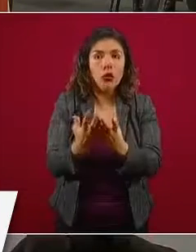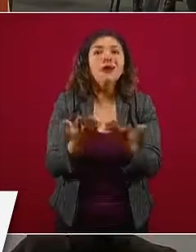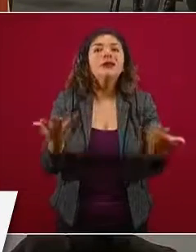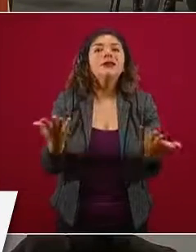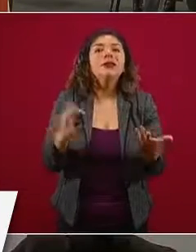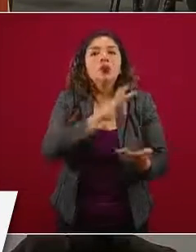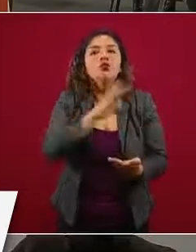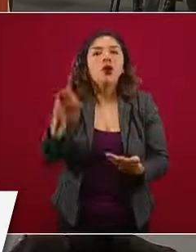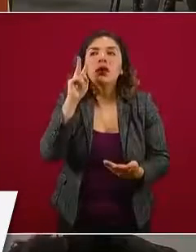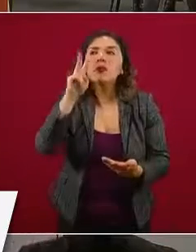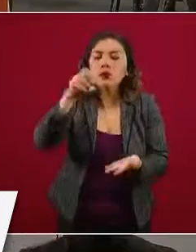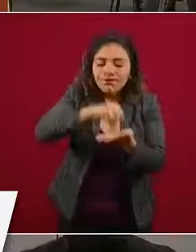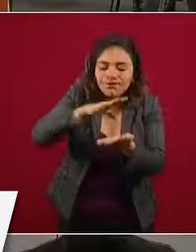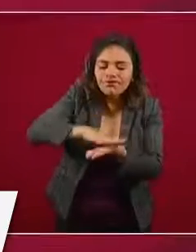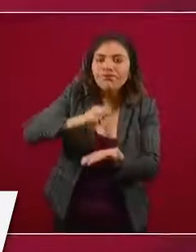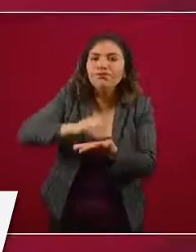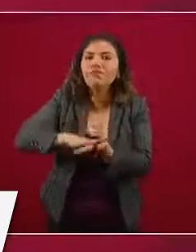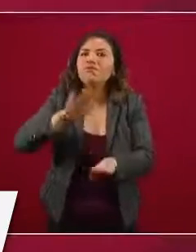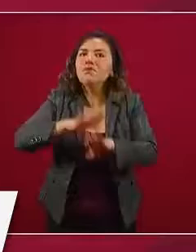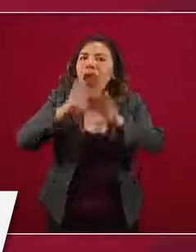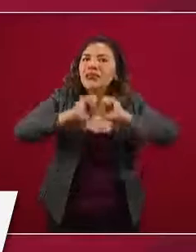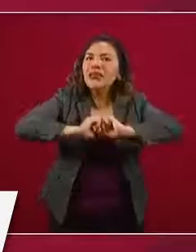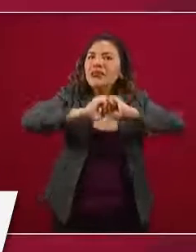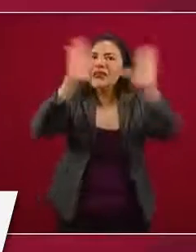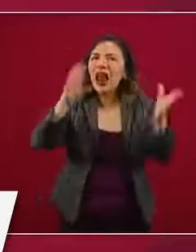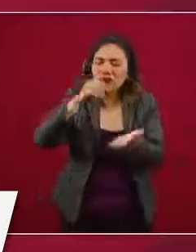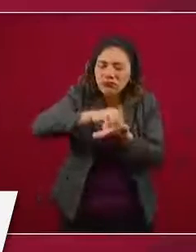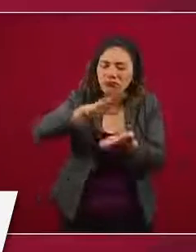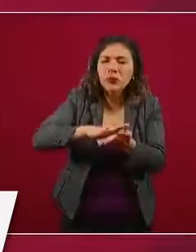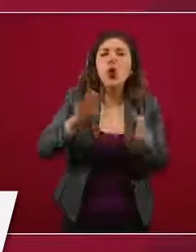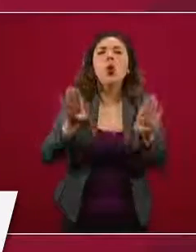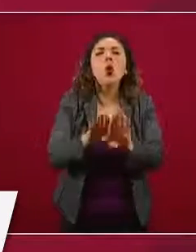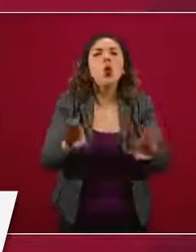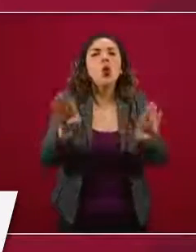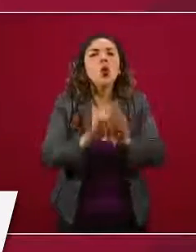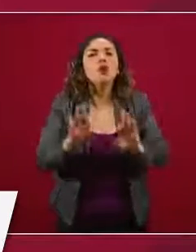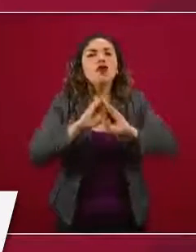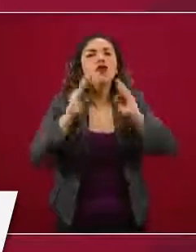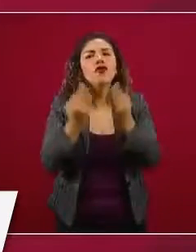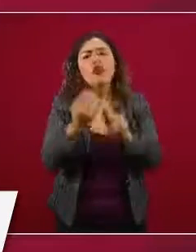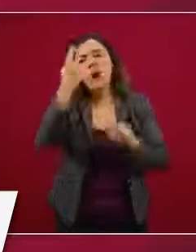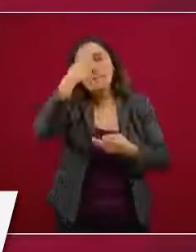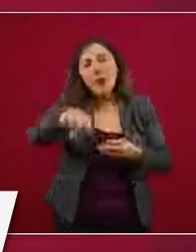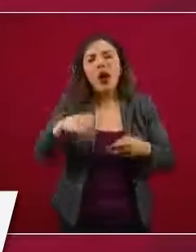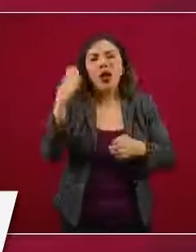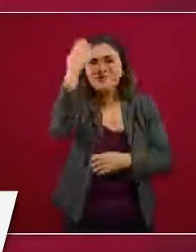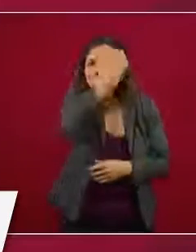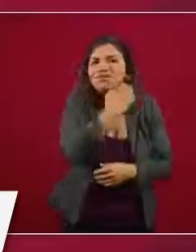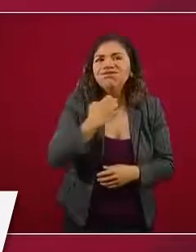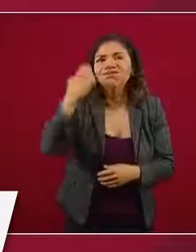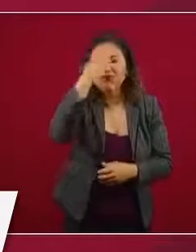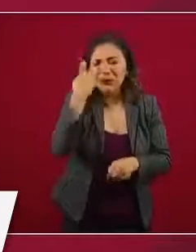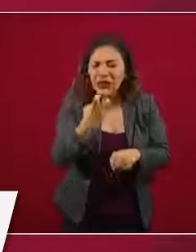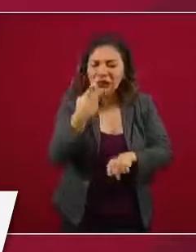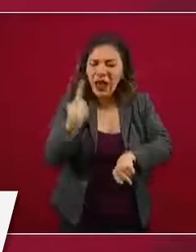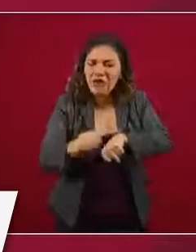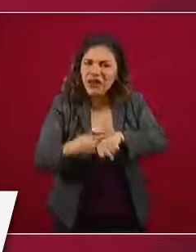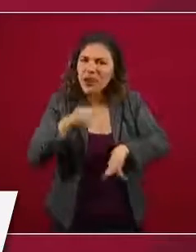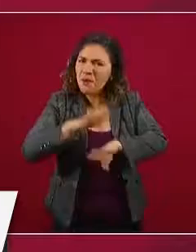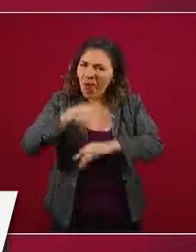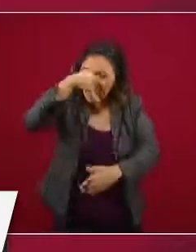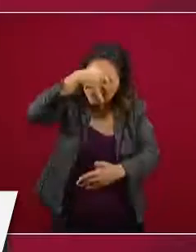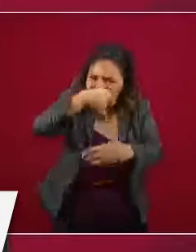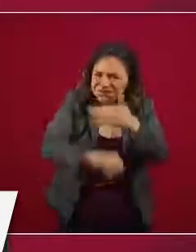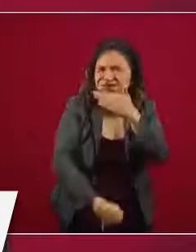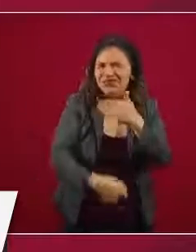podido documentar de manera muy consistente con métodos de análisis epidemiológico muy robustos